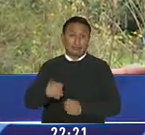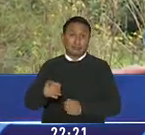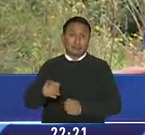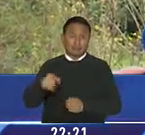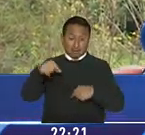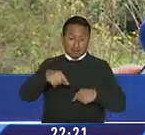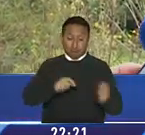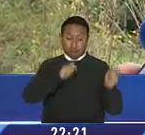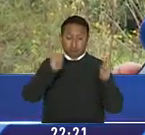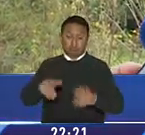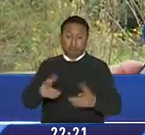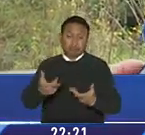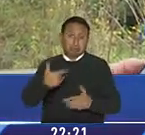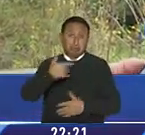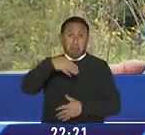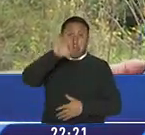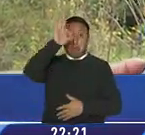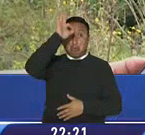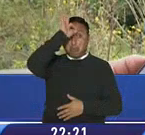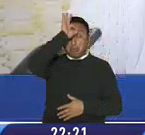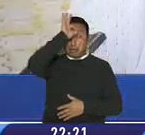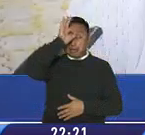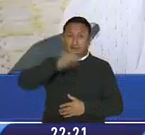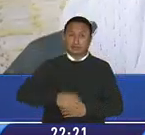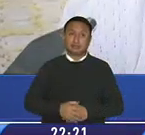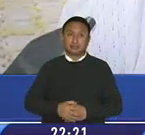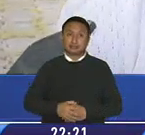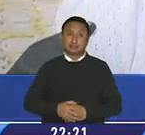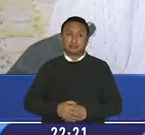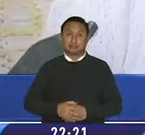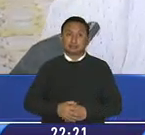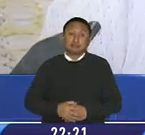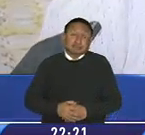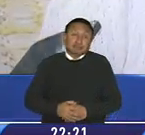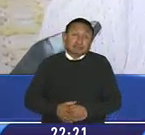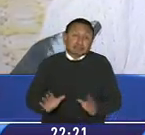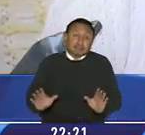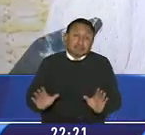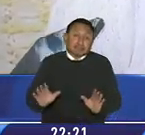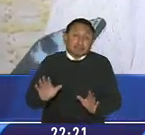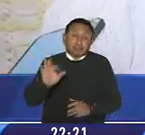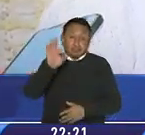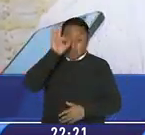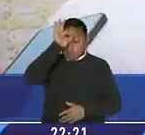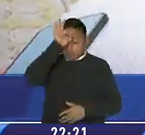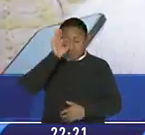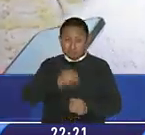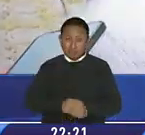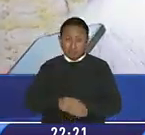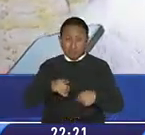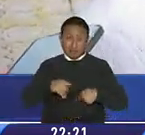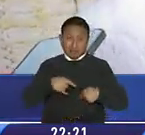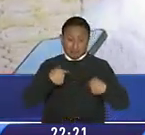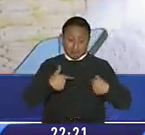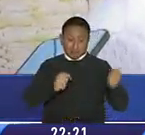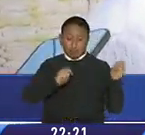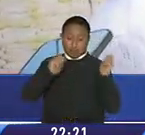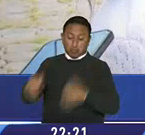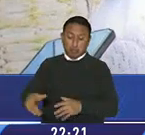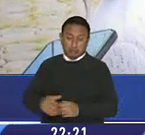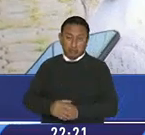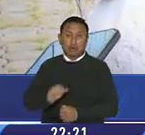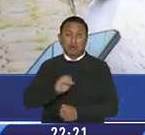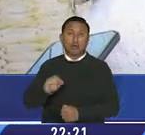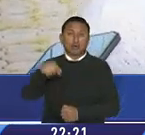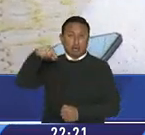vinieron a votar no se sabe exactamente no se sabe no se sabe cómo mismo es será que le vinieron a votar se llamó esto